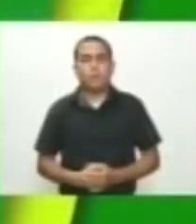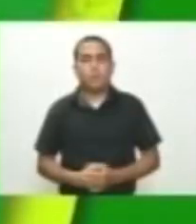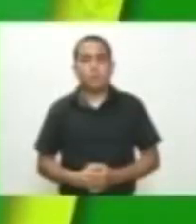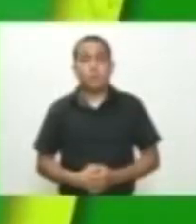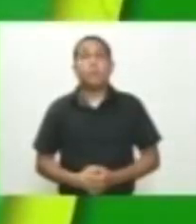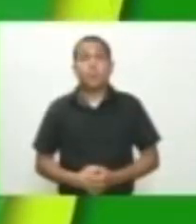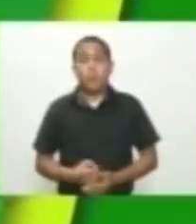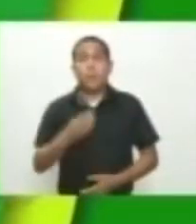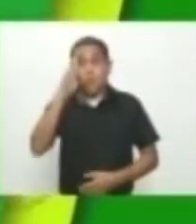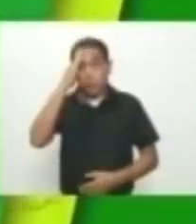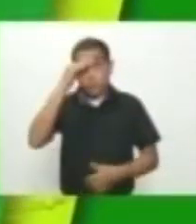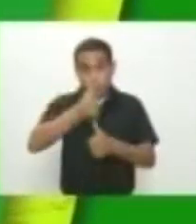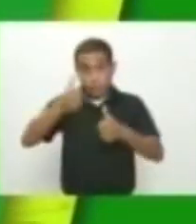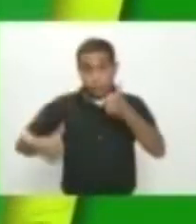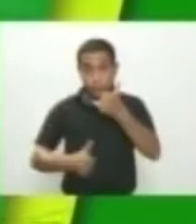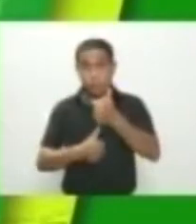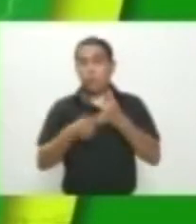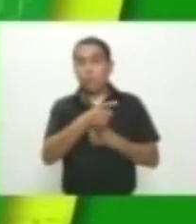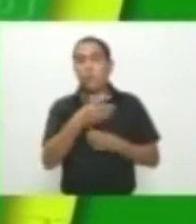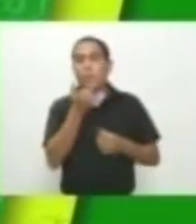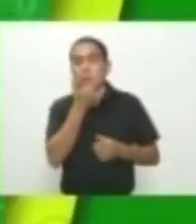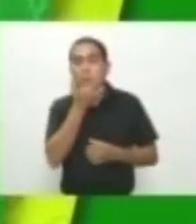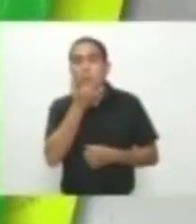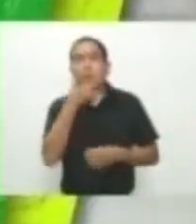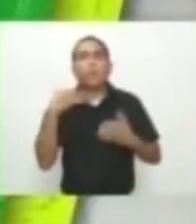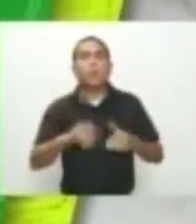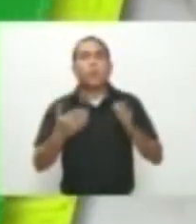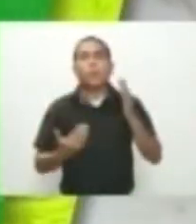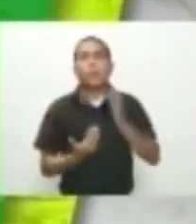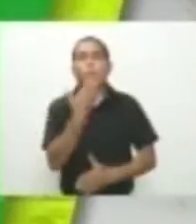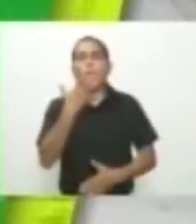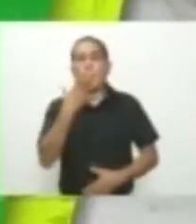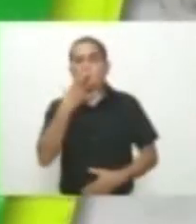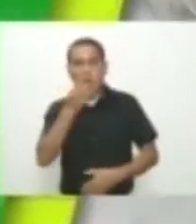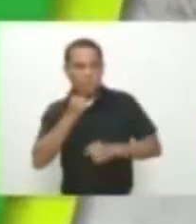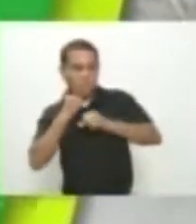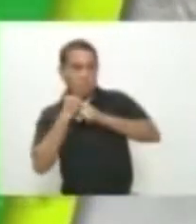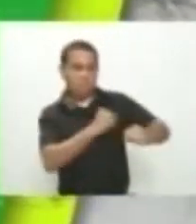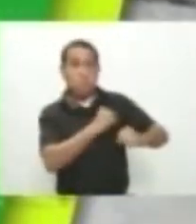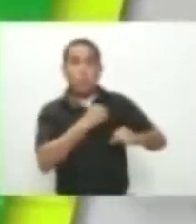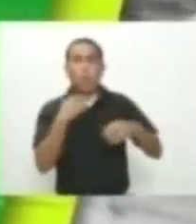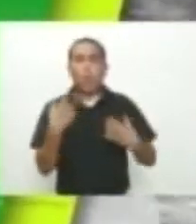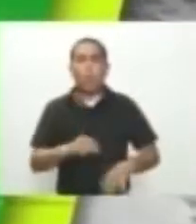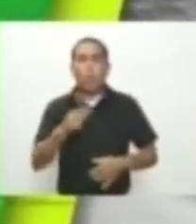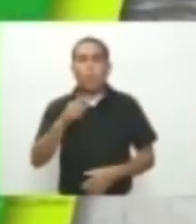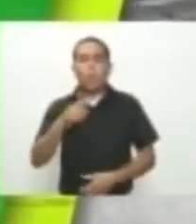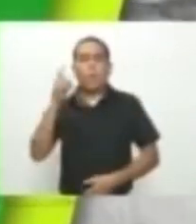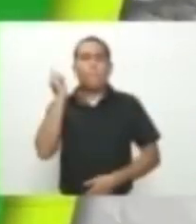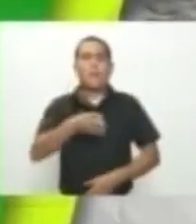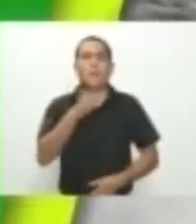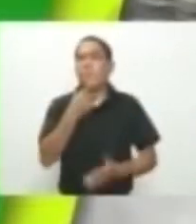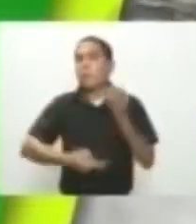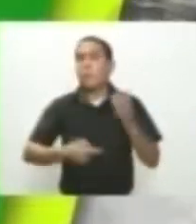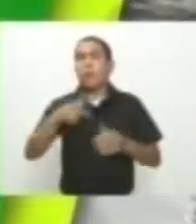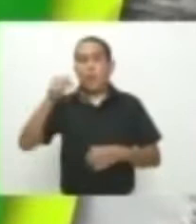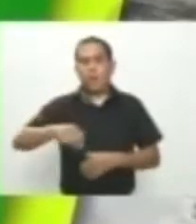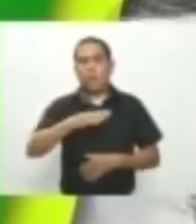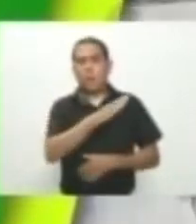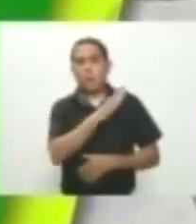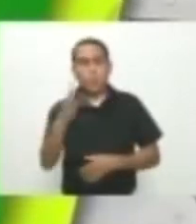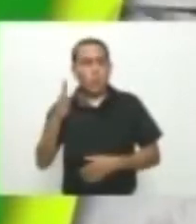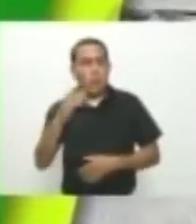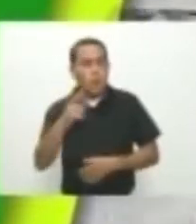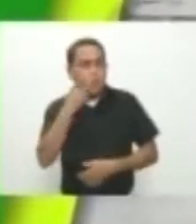Auxiliar de la policía, nueva víctima en Barranquilla del Clan del Golfo La orden es revolcar la ciudad para dar con los